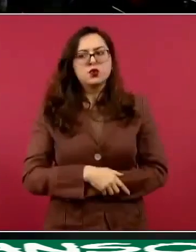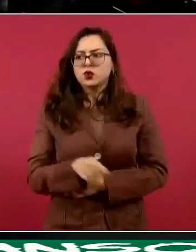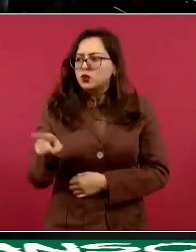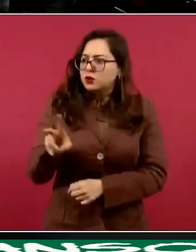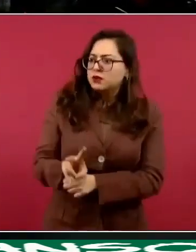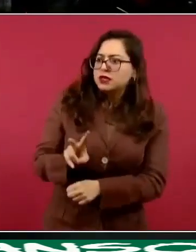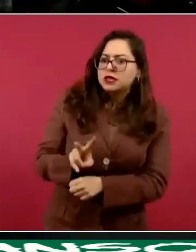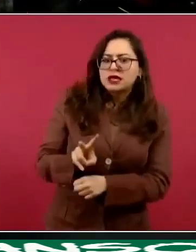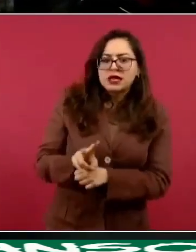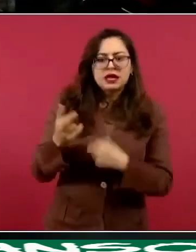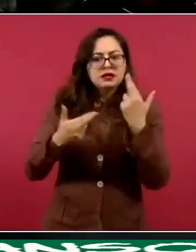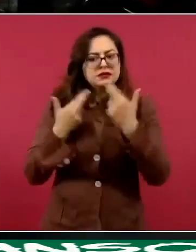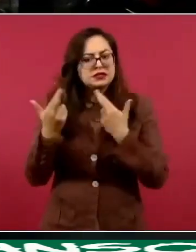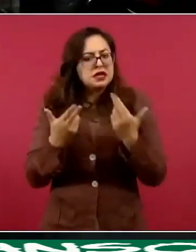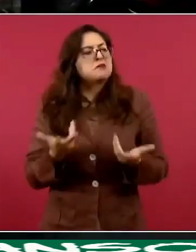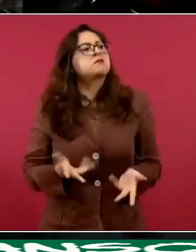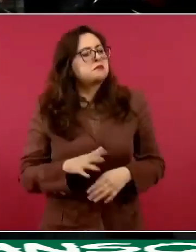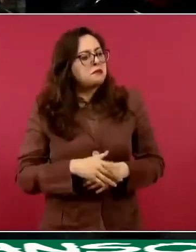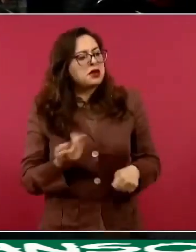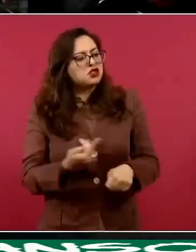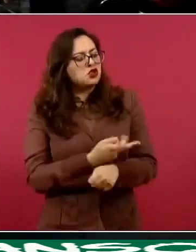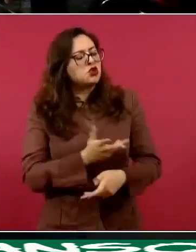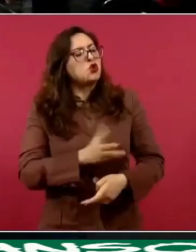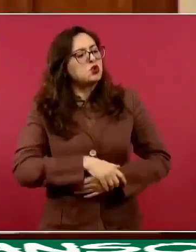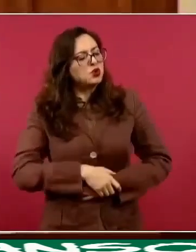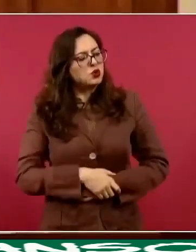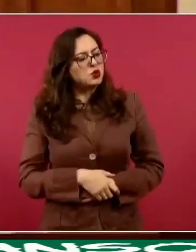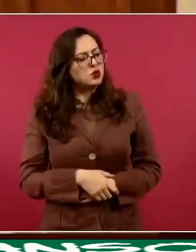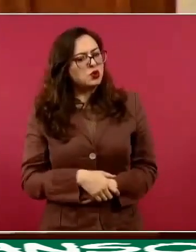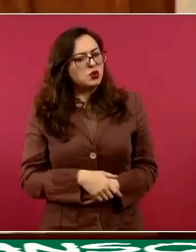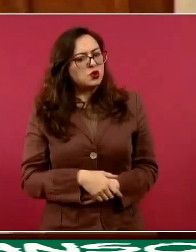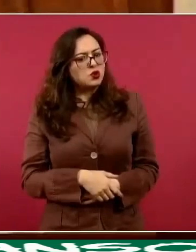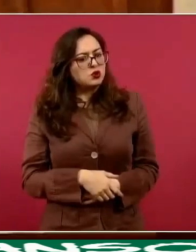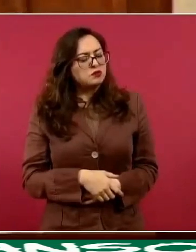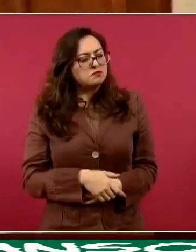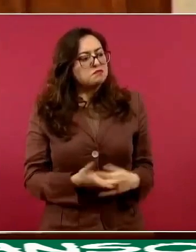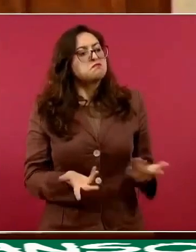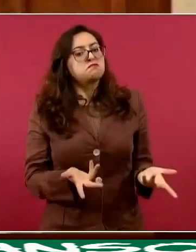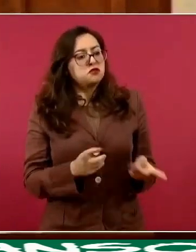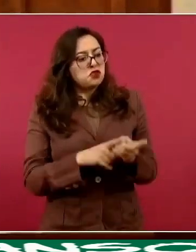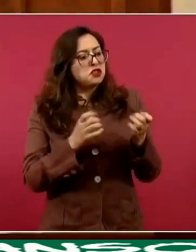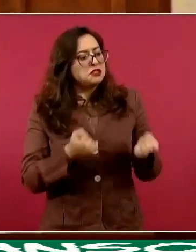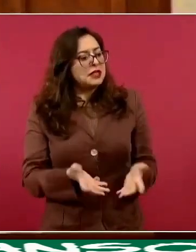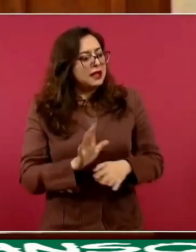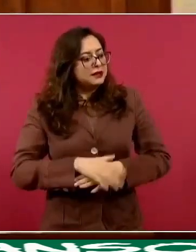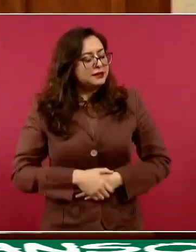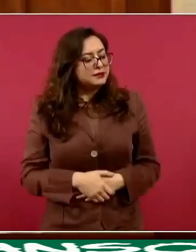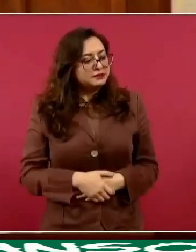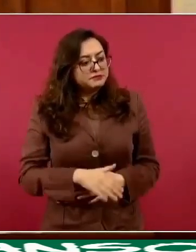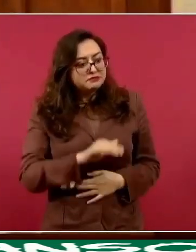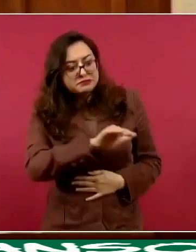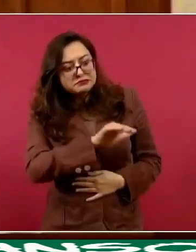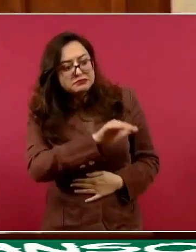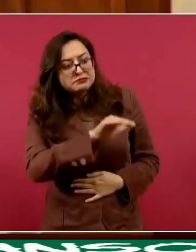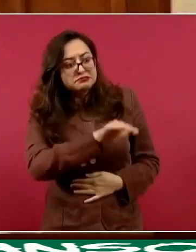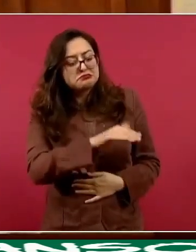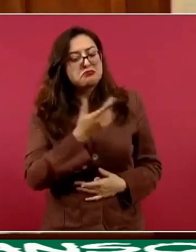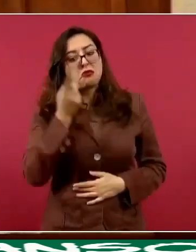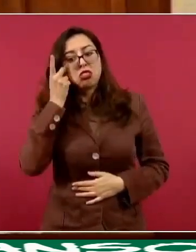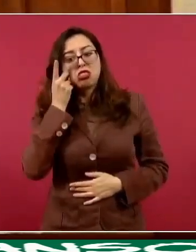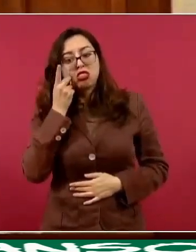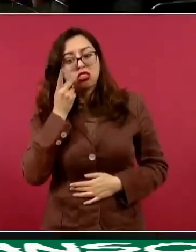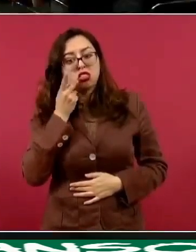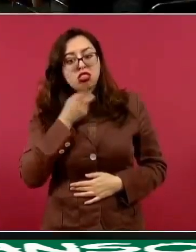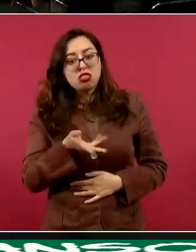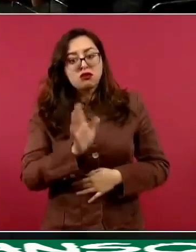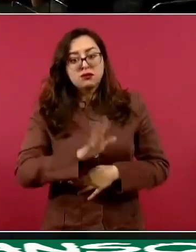¿qué hacen?, pero se supone